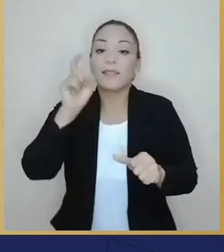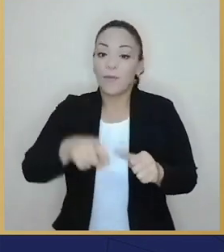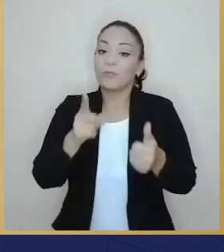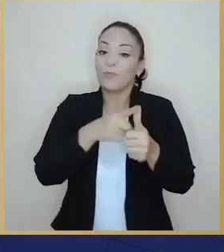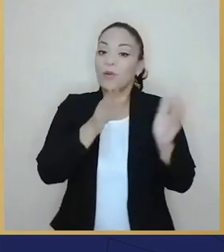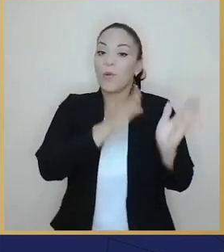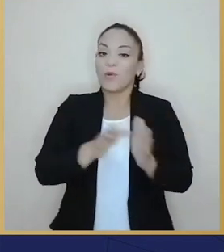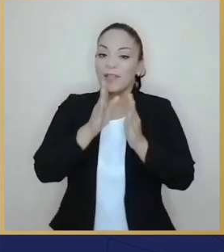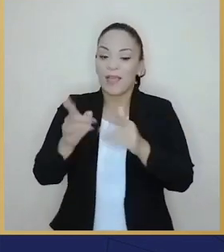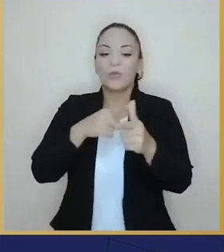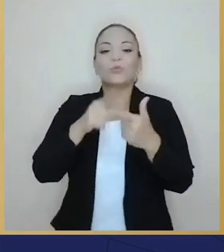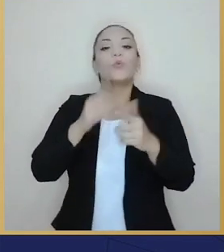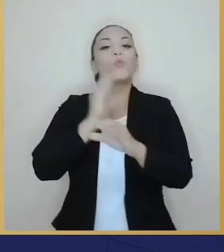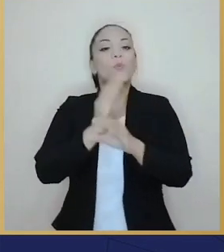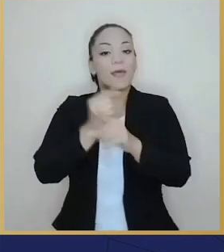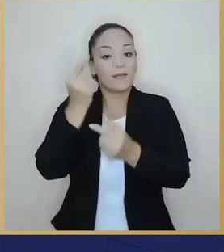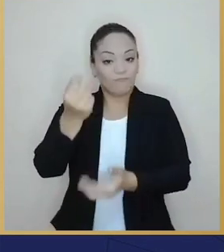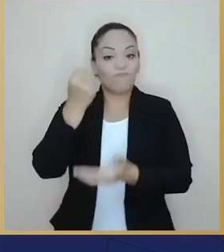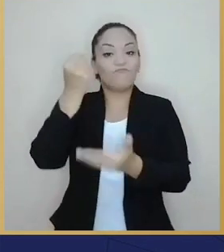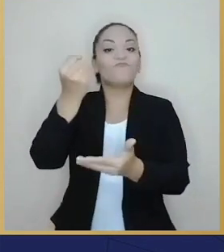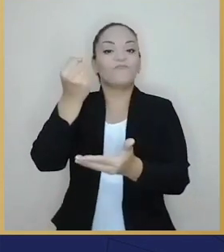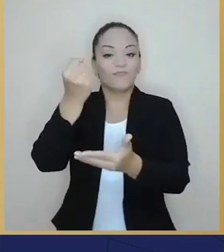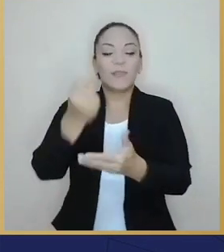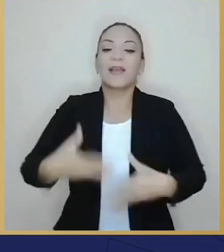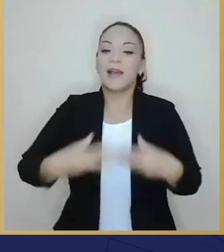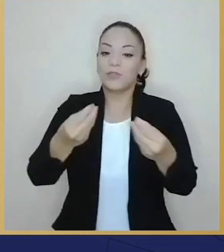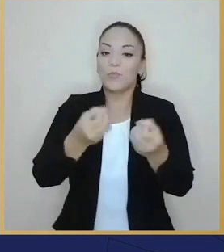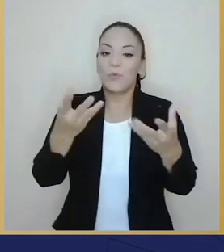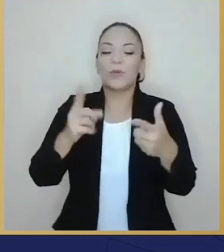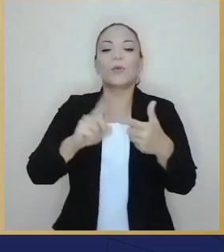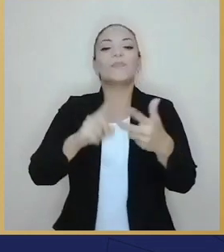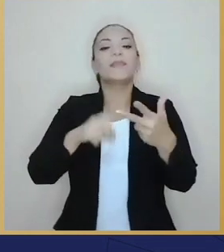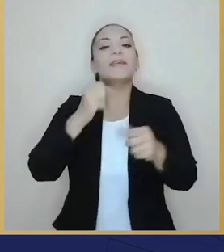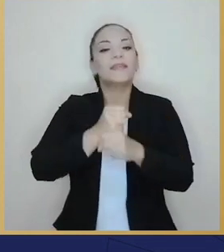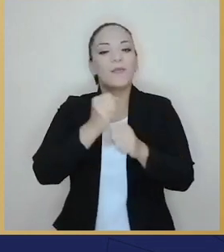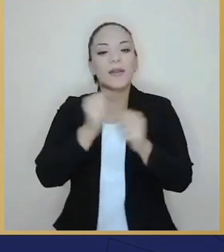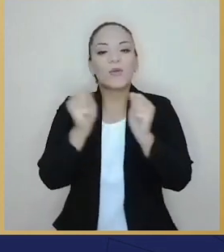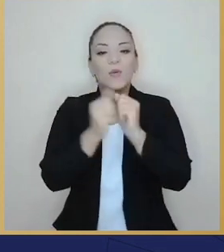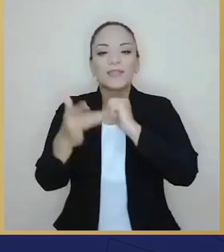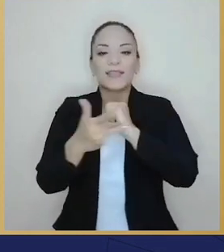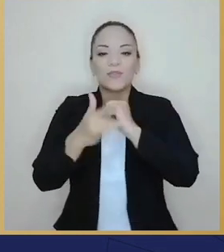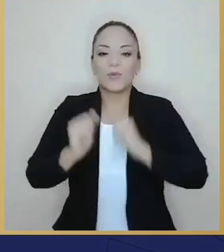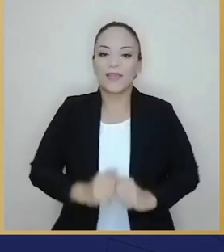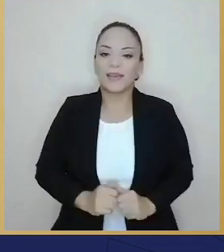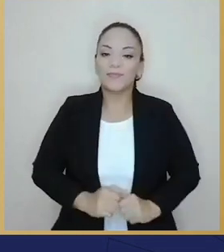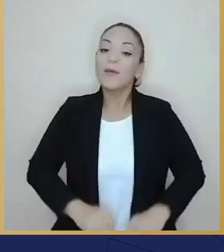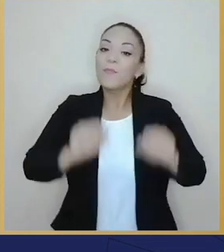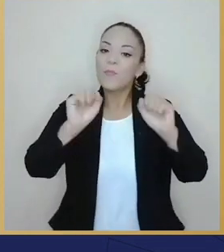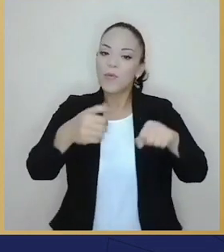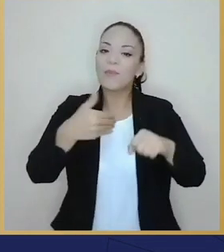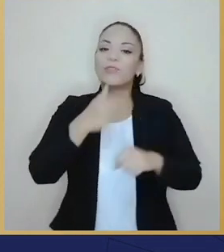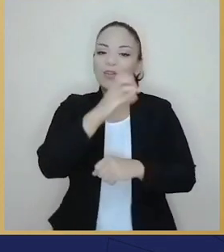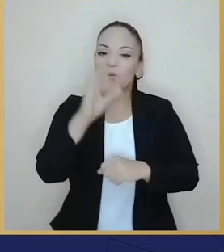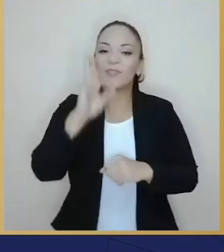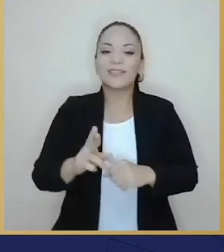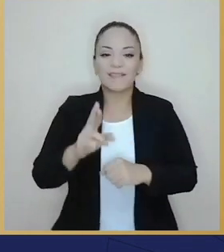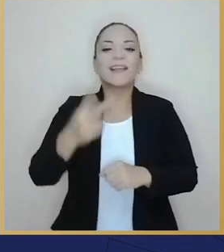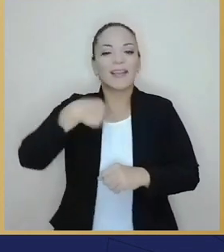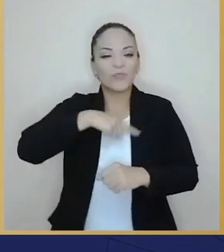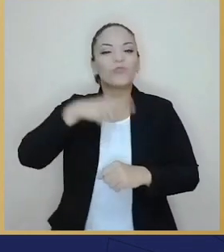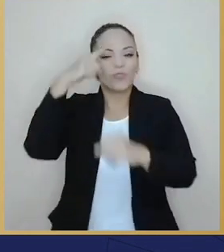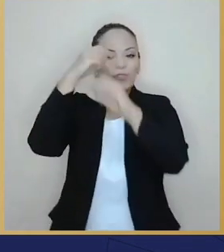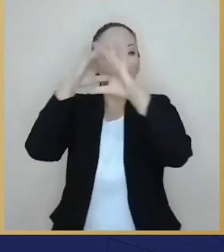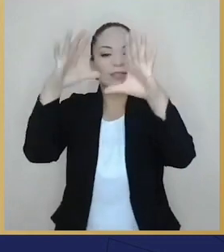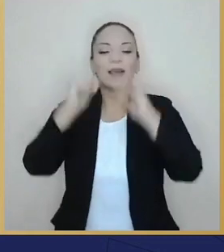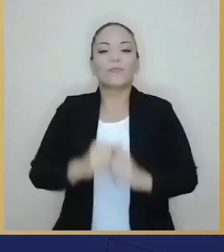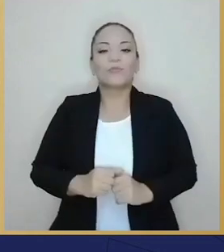debemos ser ordenados, cuidar la inversión y el gasto público, así como trabajar de la mano con la tecnología. Si podemos tener esa Costa